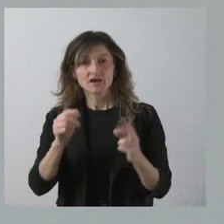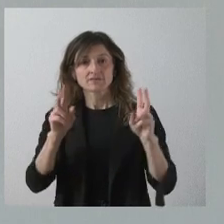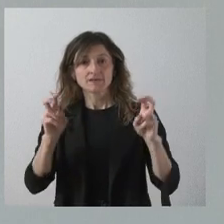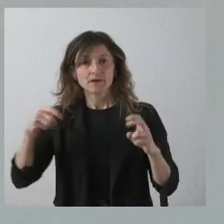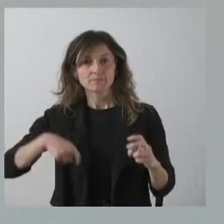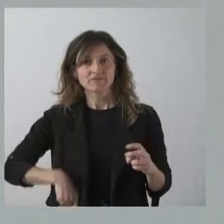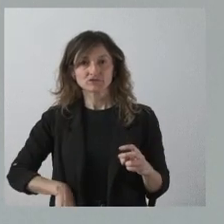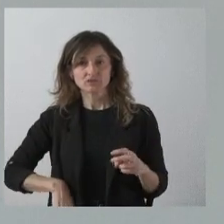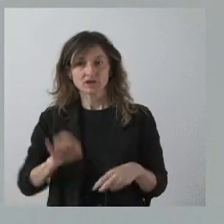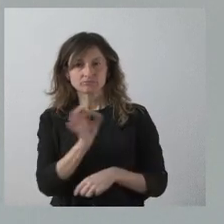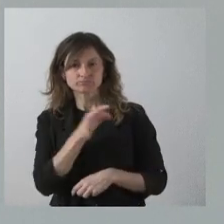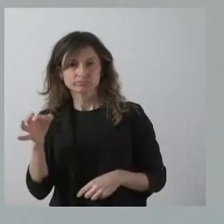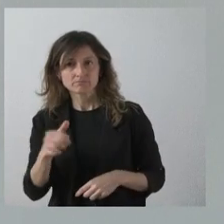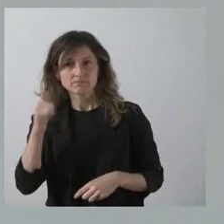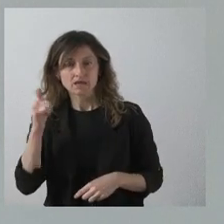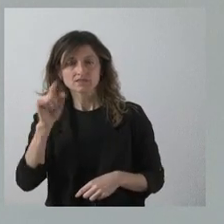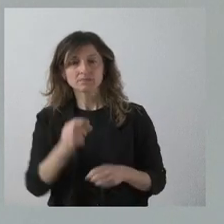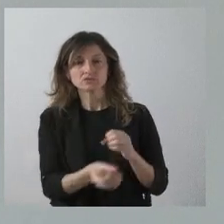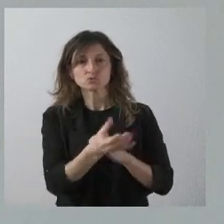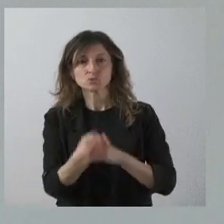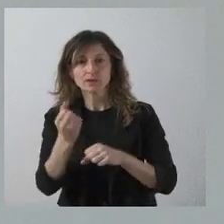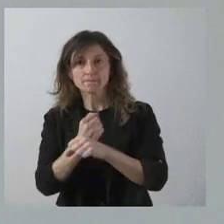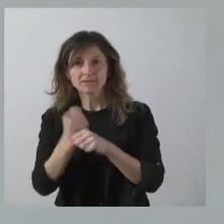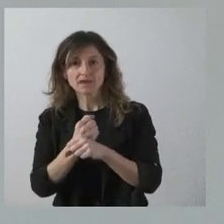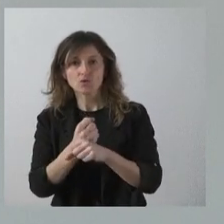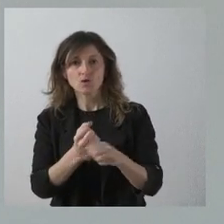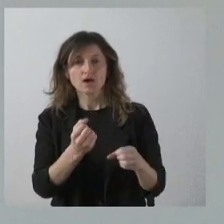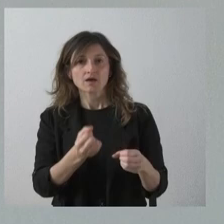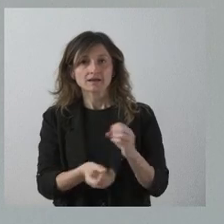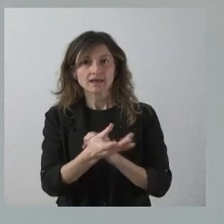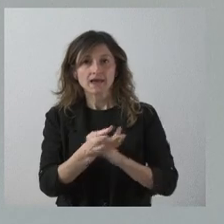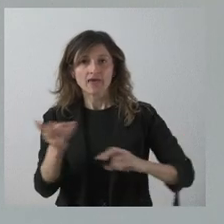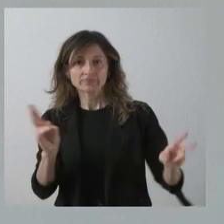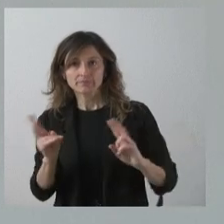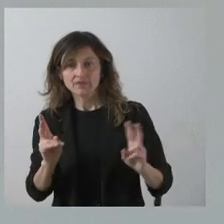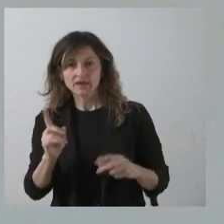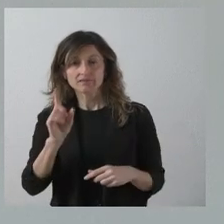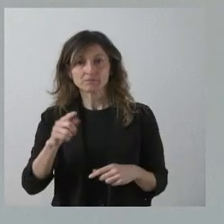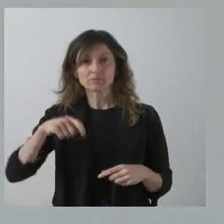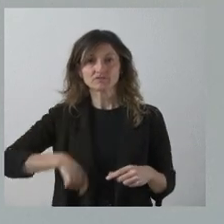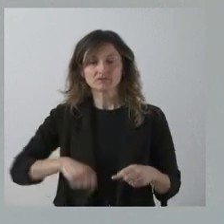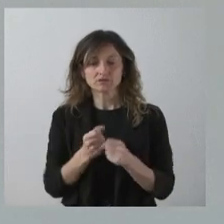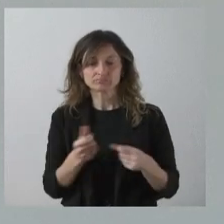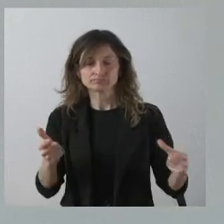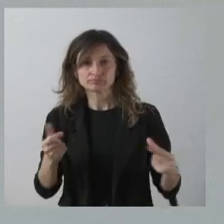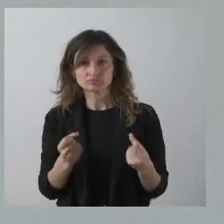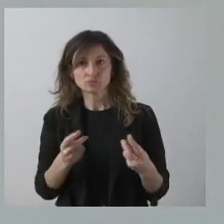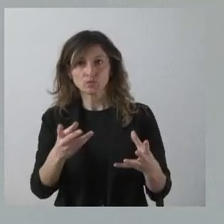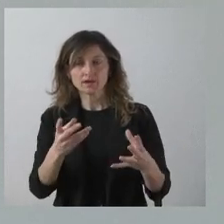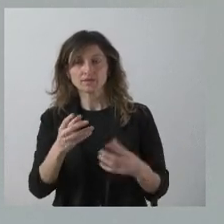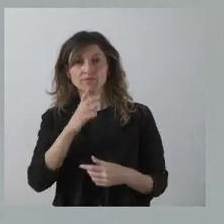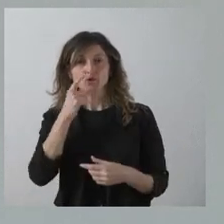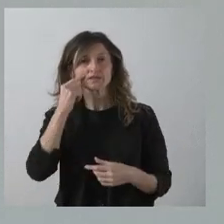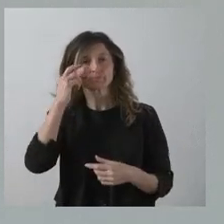son los más eficaces, los que generan también empleo y actividad, los que sirven para disponer de un buen número de profesionales que van adquiriendo una cierta